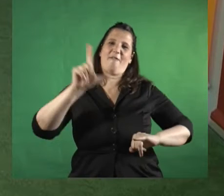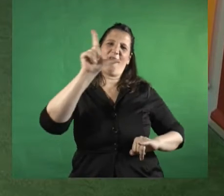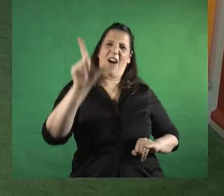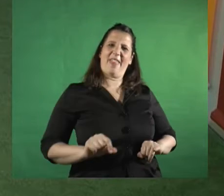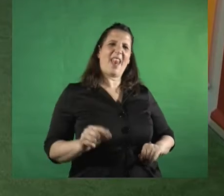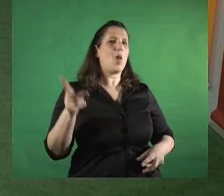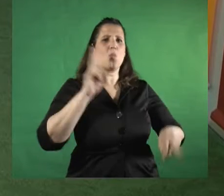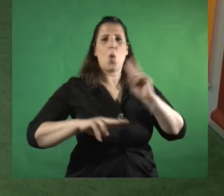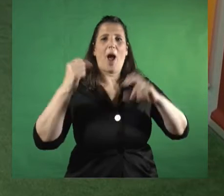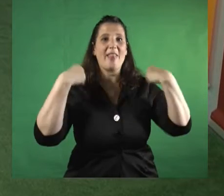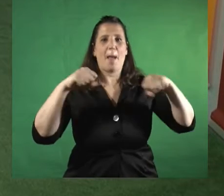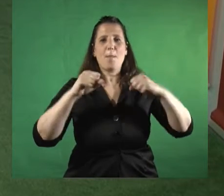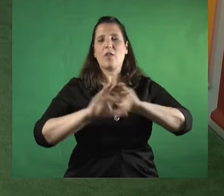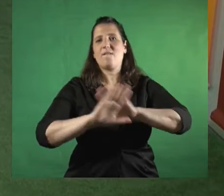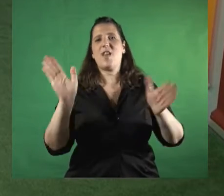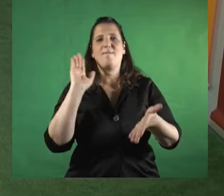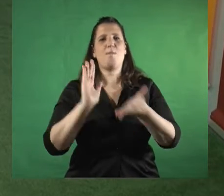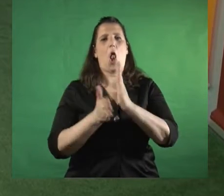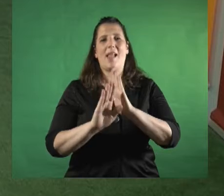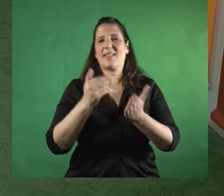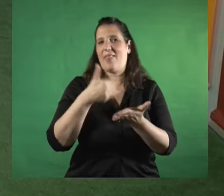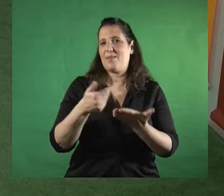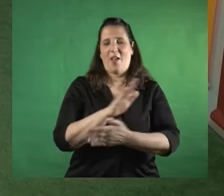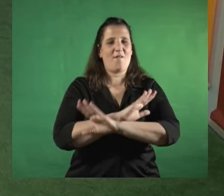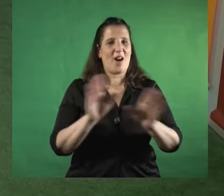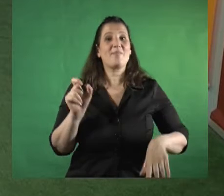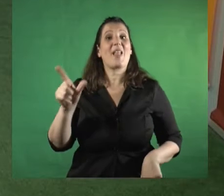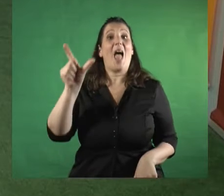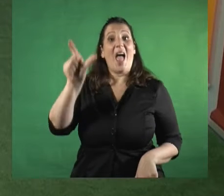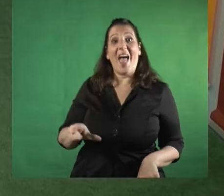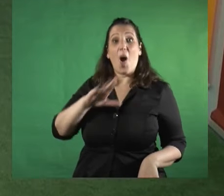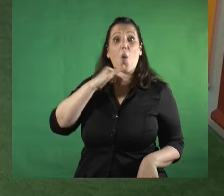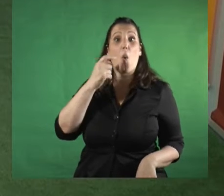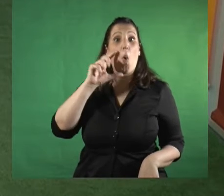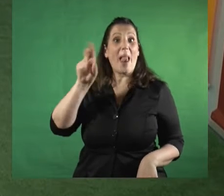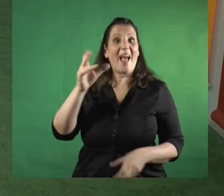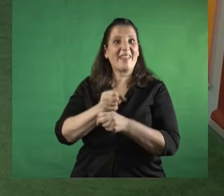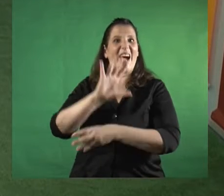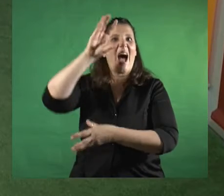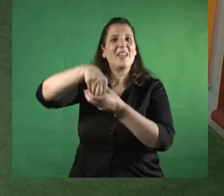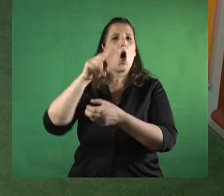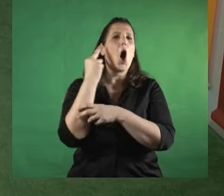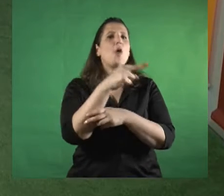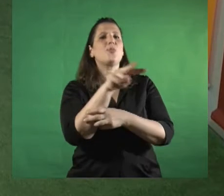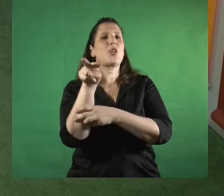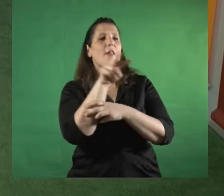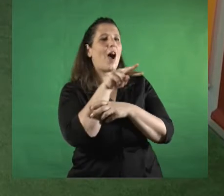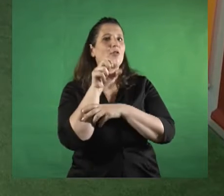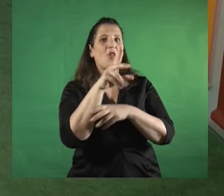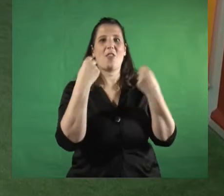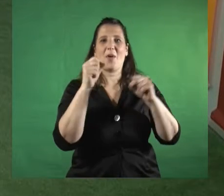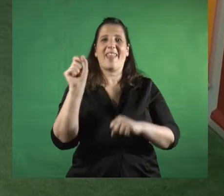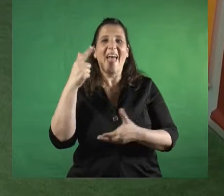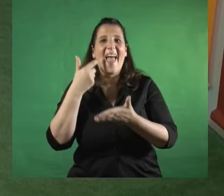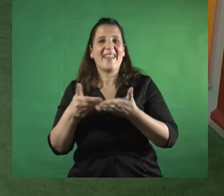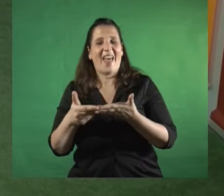violencia. Como les dije lo tenemos a Julián Martínez que él es integrante del Observatorio de Deportes del Inadi. Bueno Julián, muchas gracias